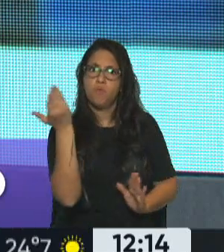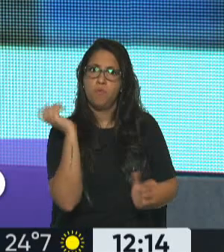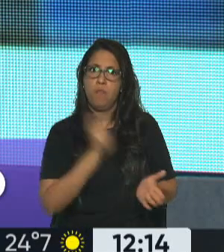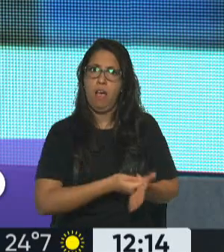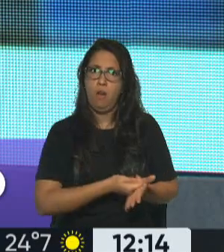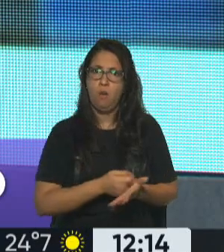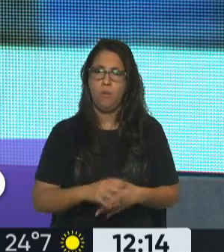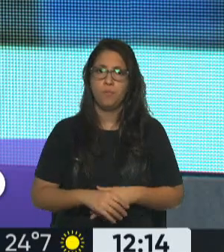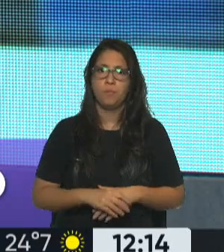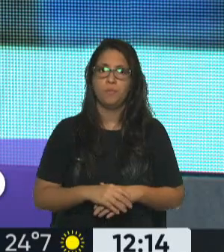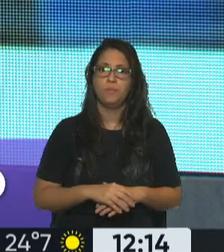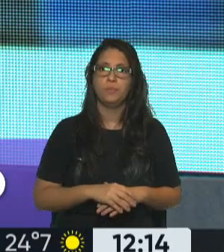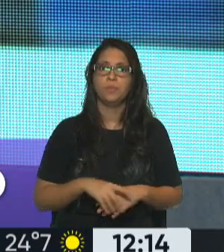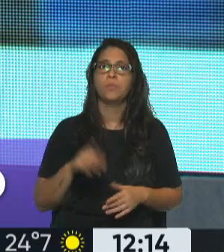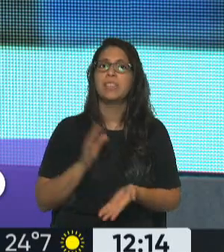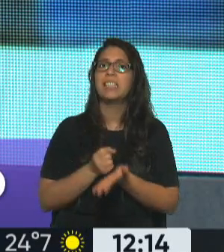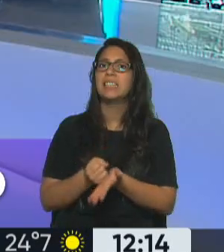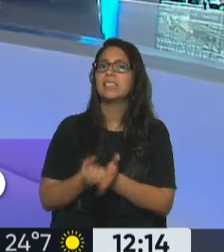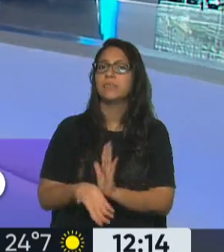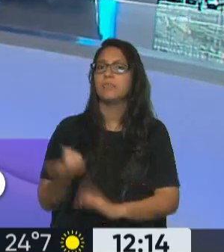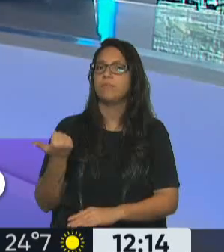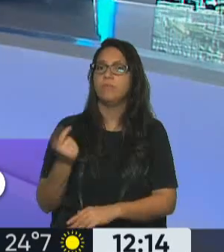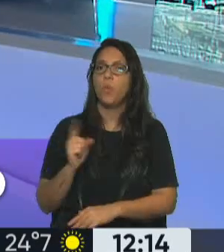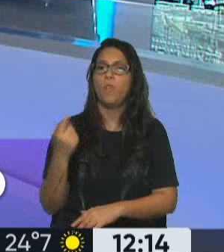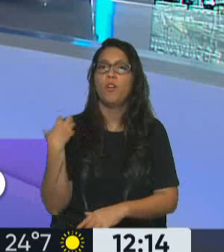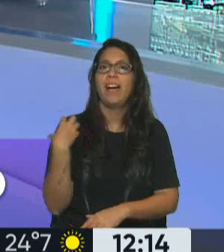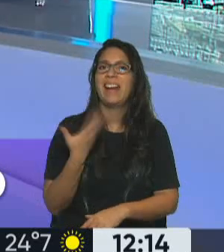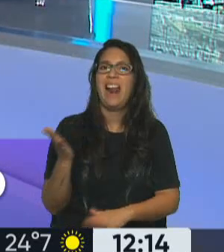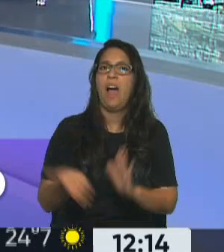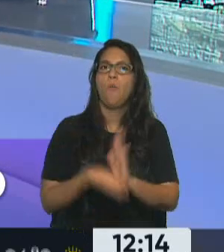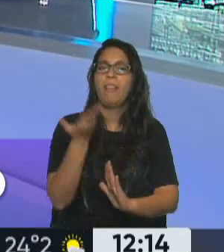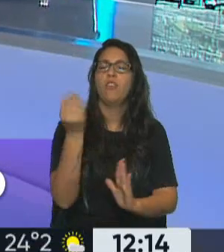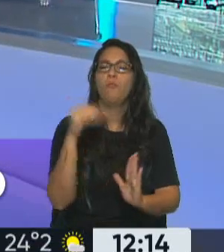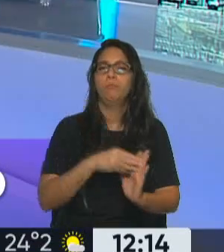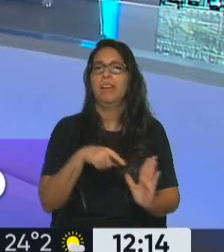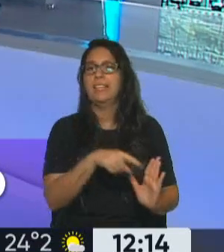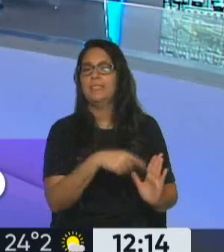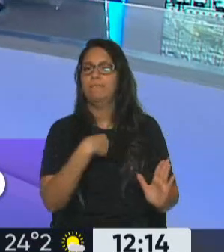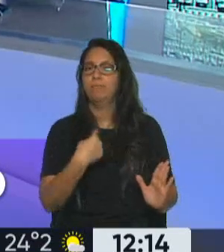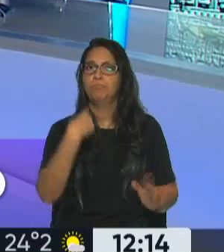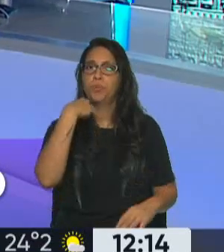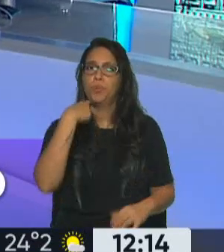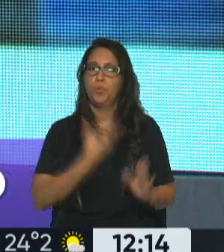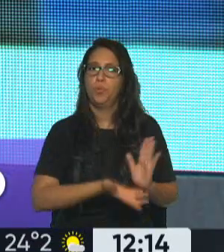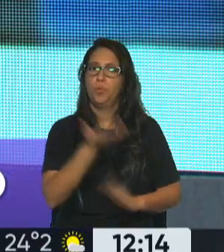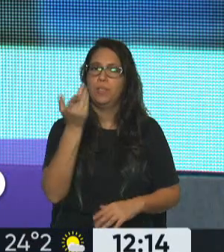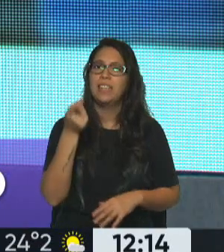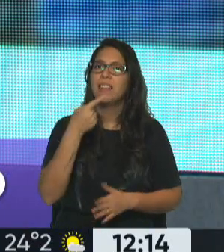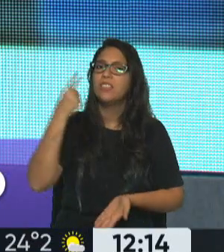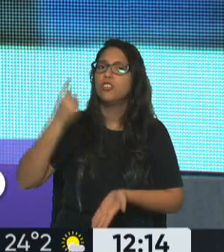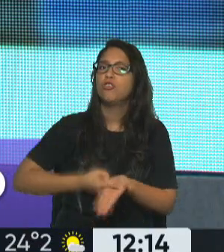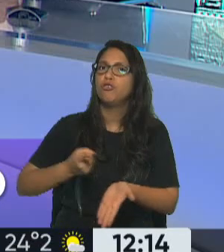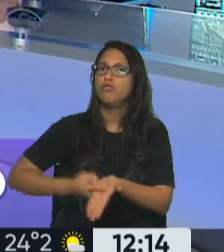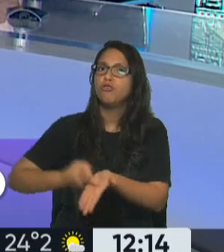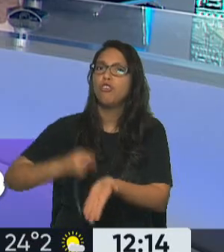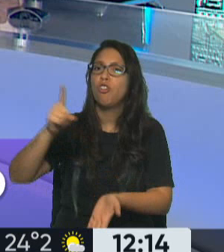No en cuanto a la quita del subsidio, sí cuando aumente en general. Cuando aumente. Claro. Estas son medidas que buscan reducir